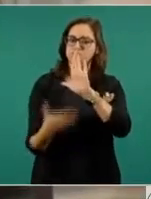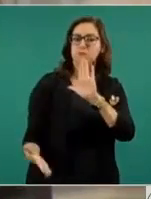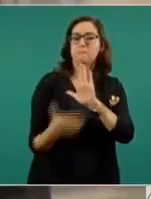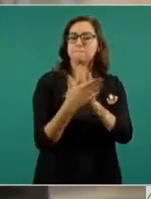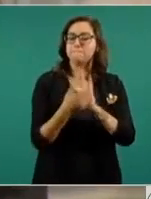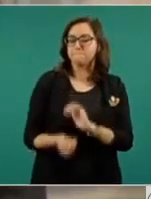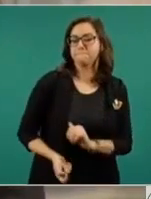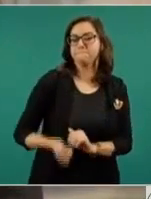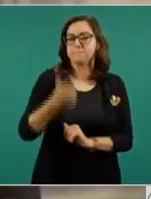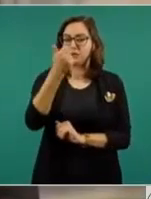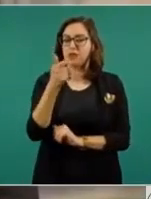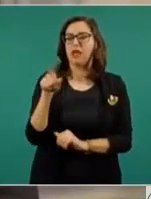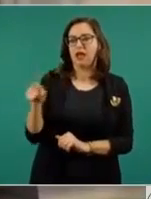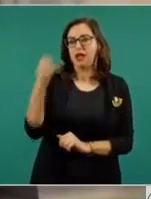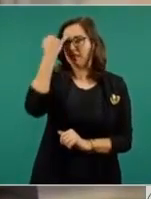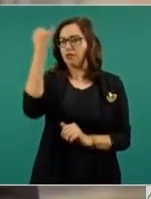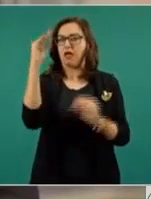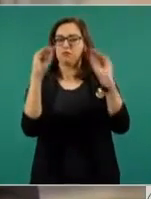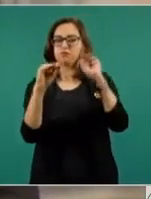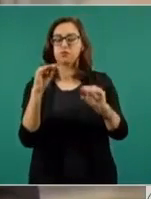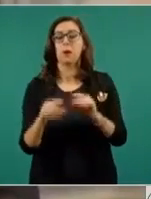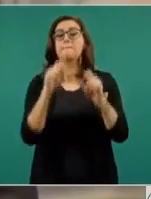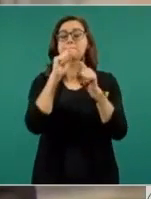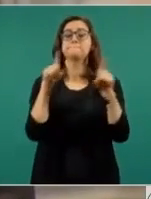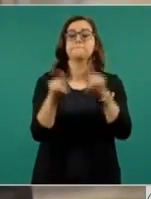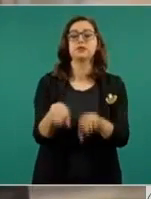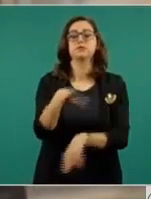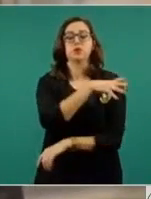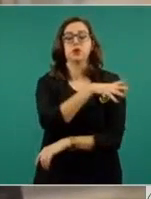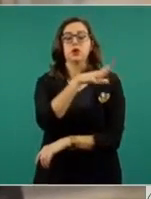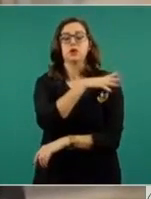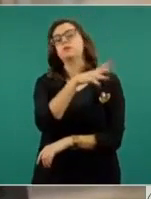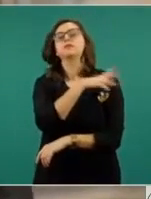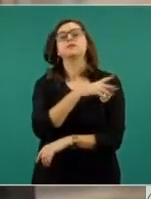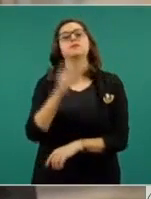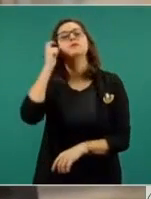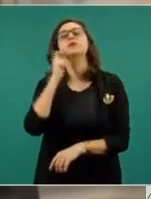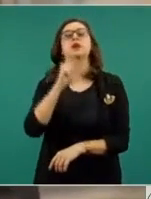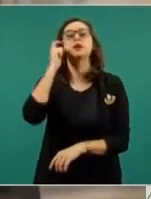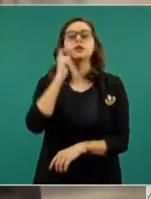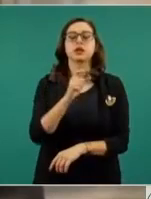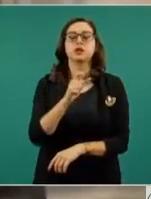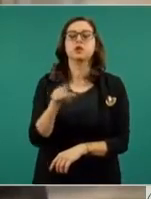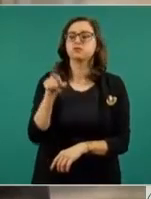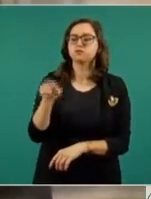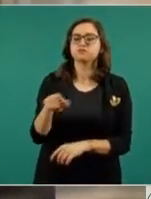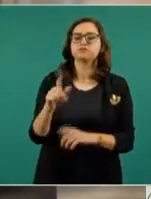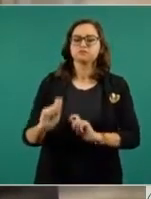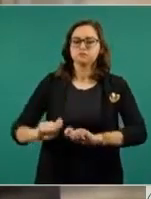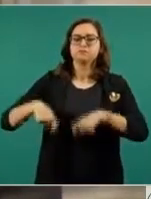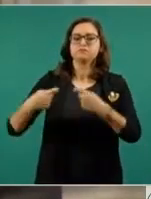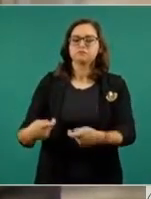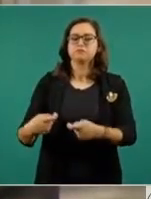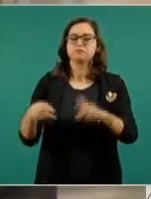en nuestro territorio. O como el general insurgente Vicente Guerrero, quien legó para la historia